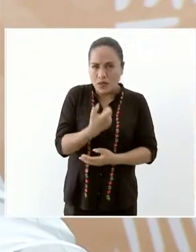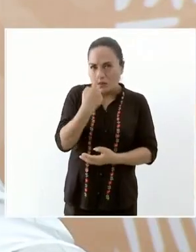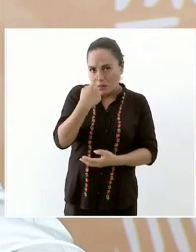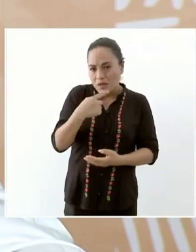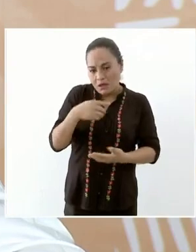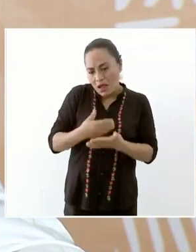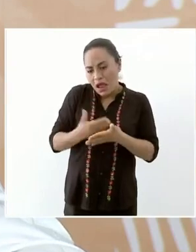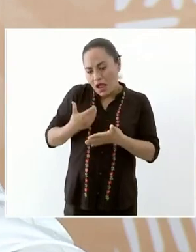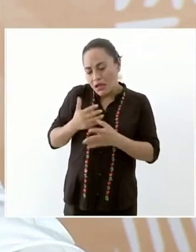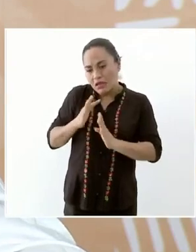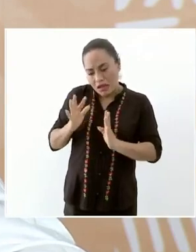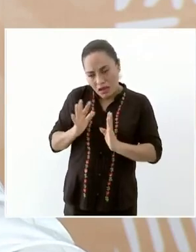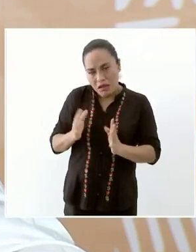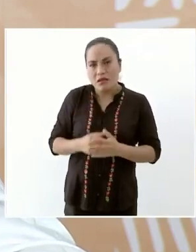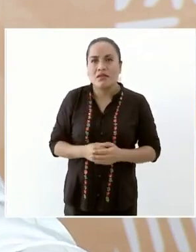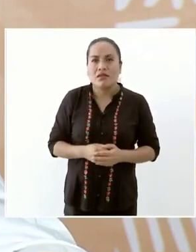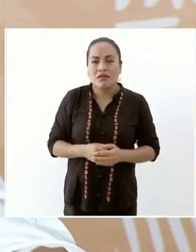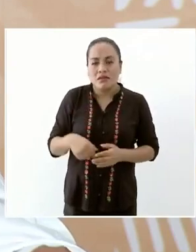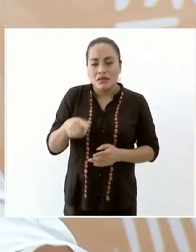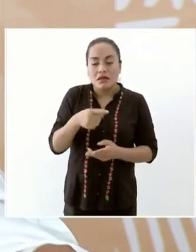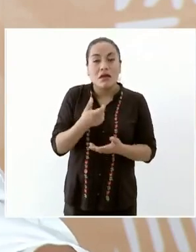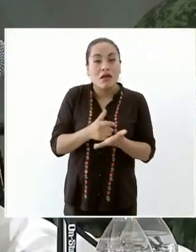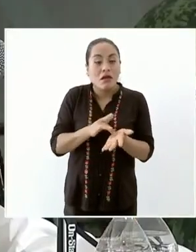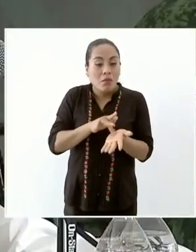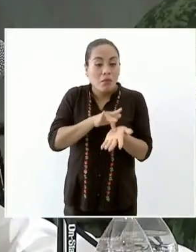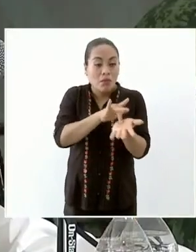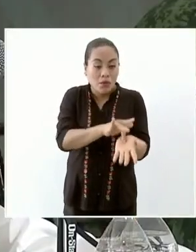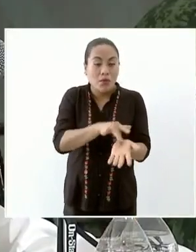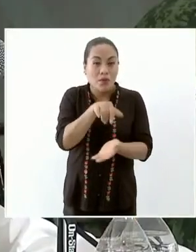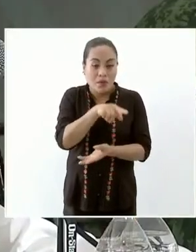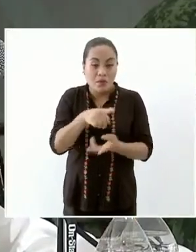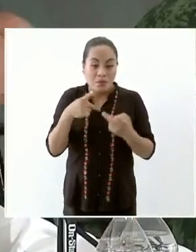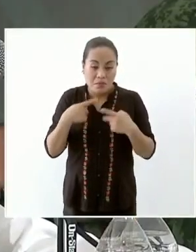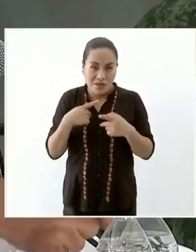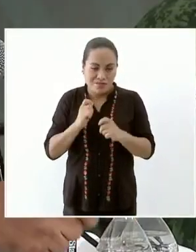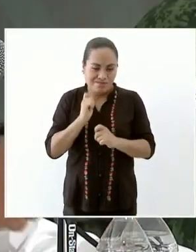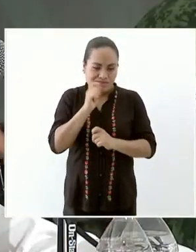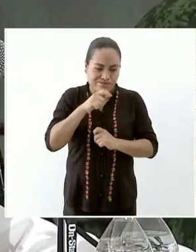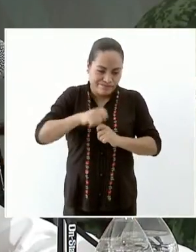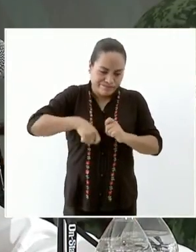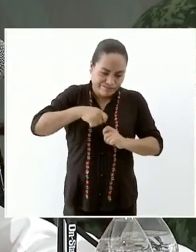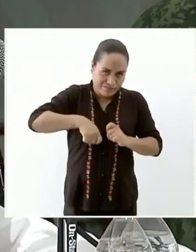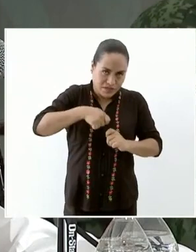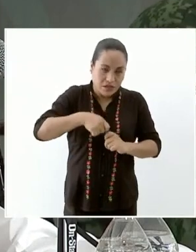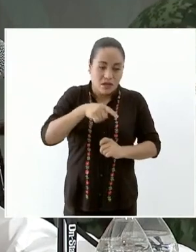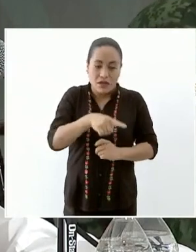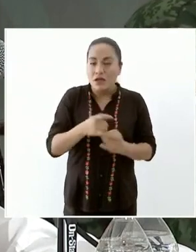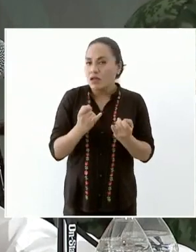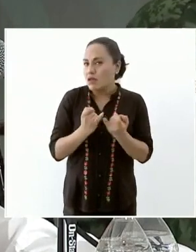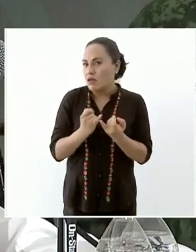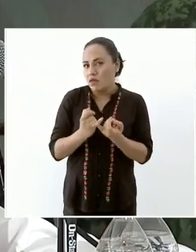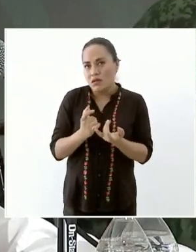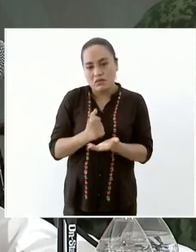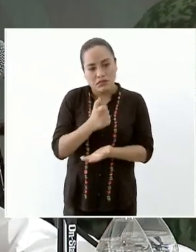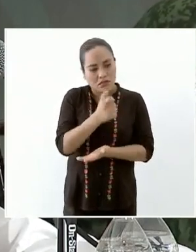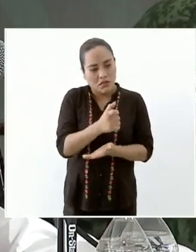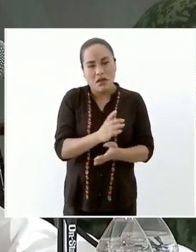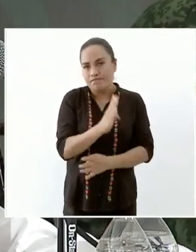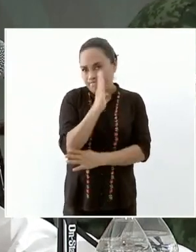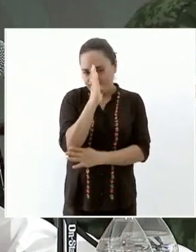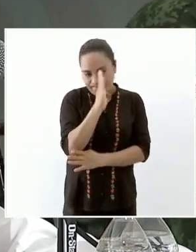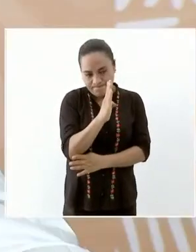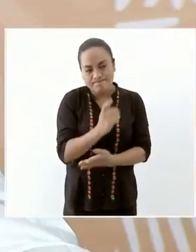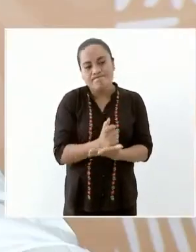y por eso el apoyo a los pescadores que se les va a entregar de manera de manera directa